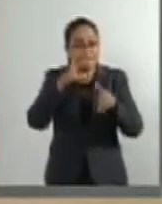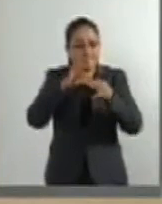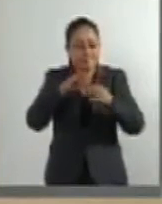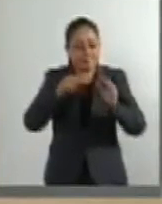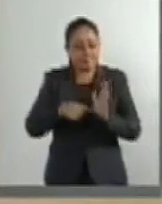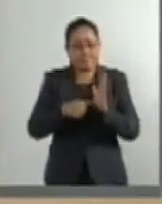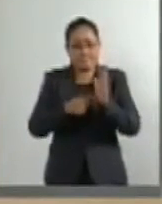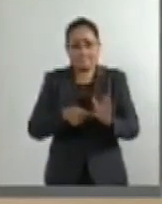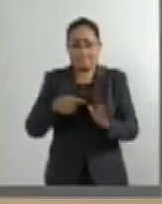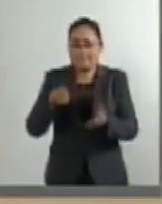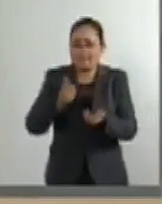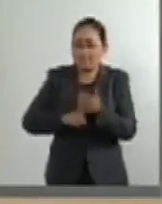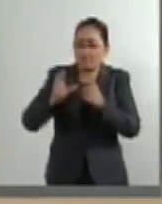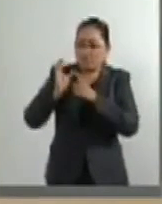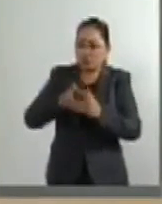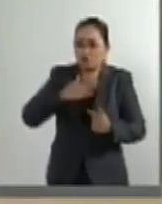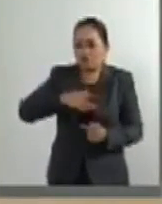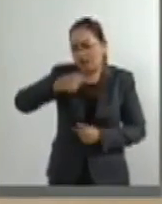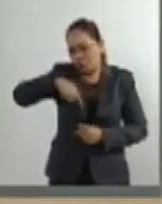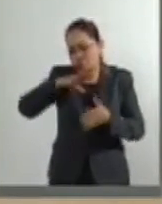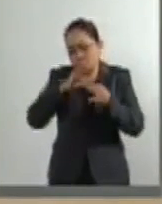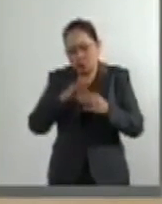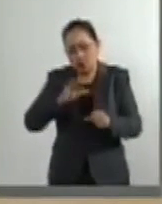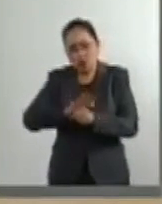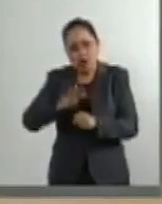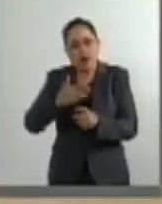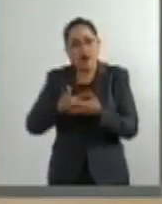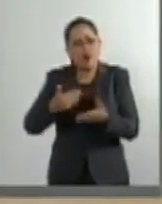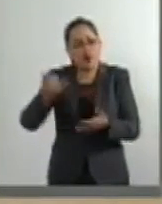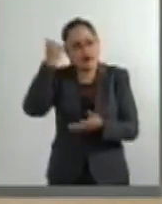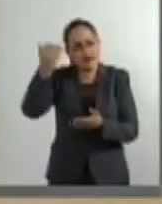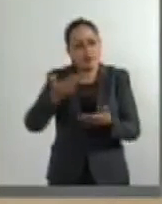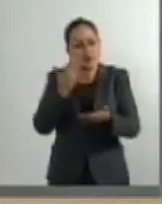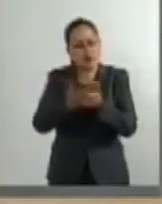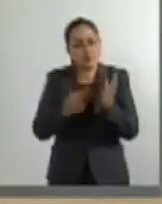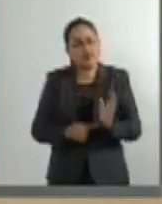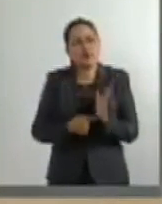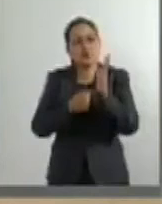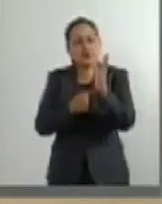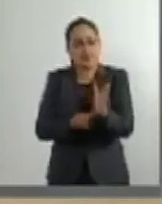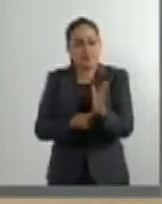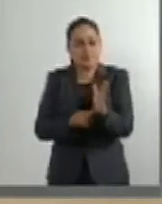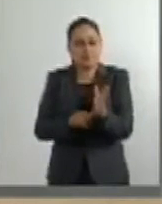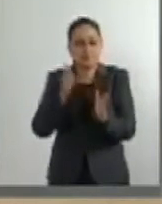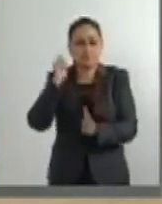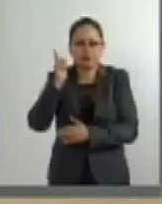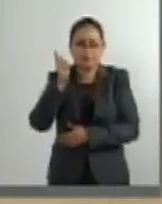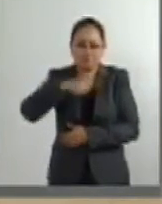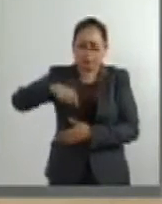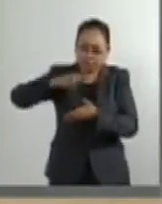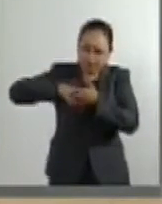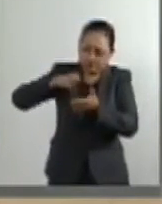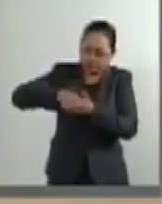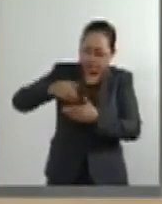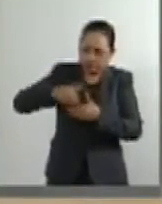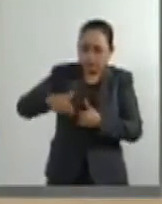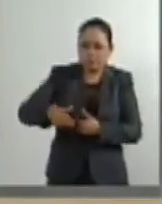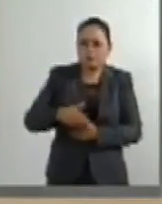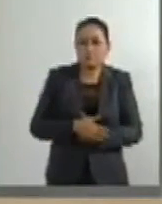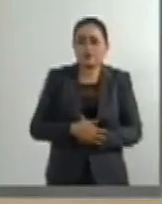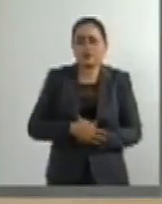Comisión de Justicia de la iniciativa que hoy nos motiva sea reformada cuando deben